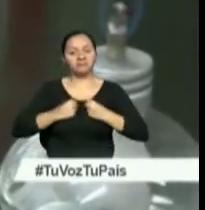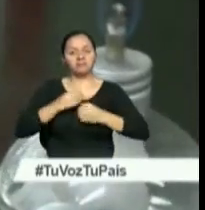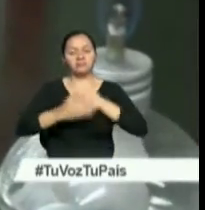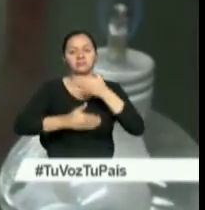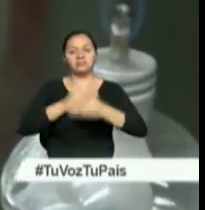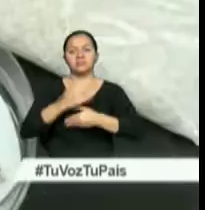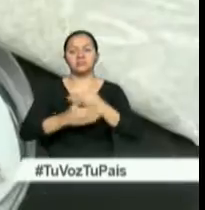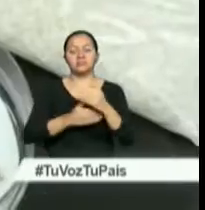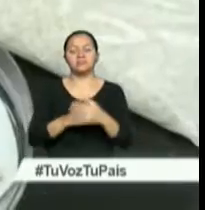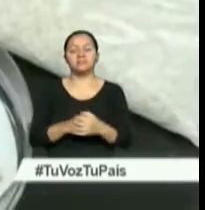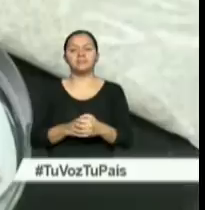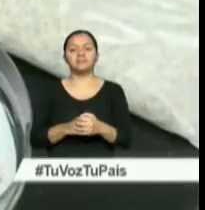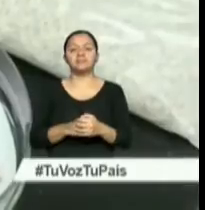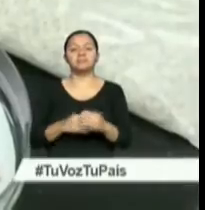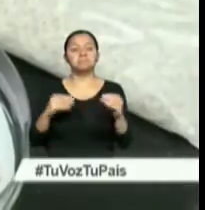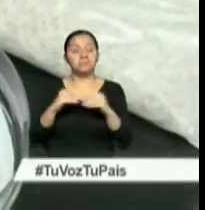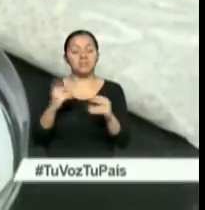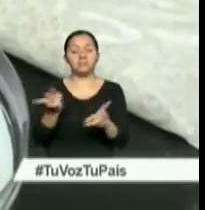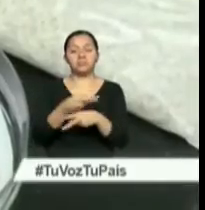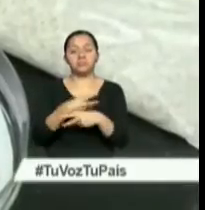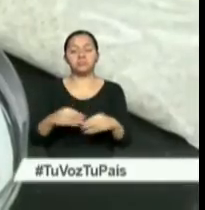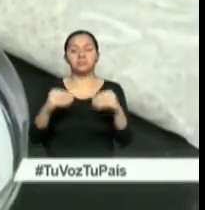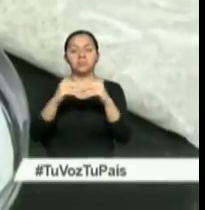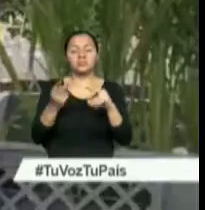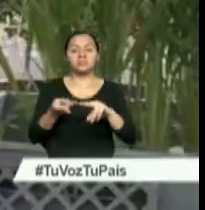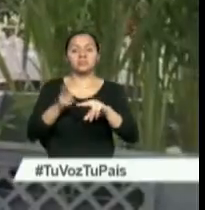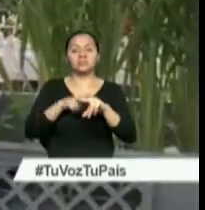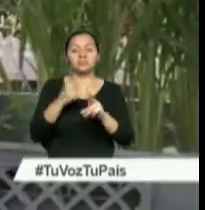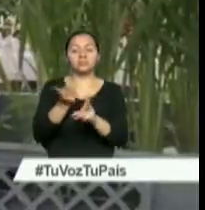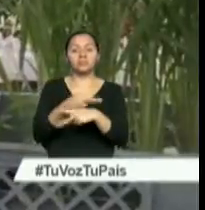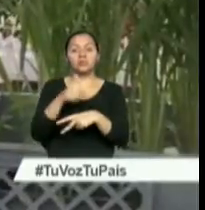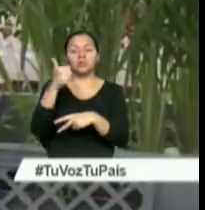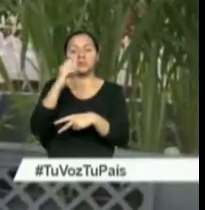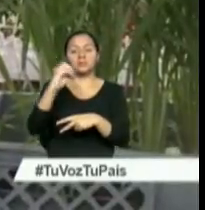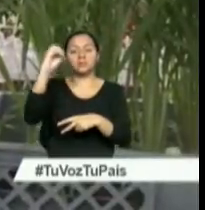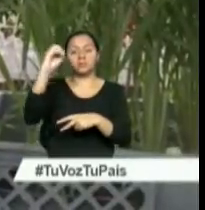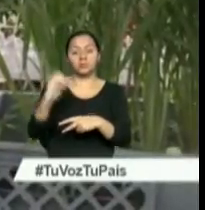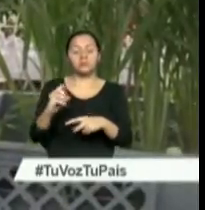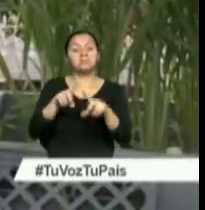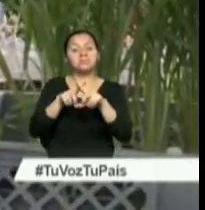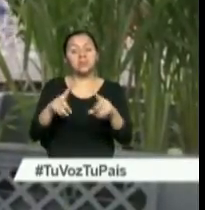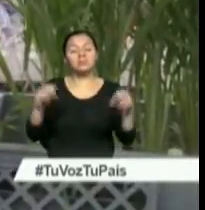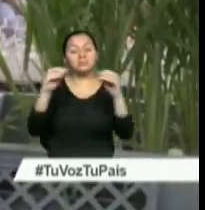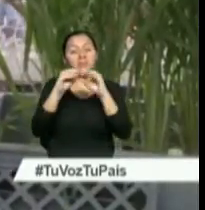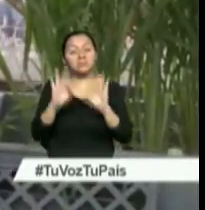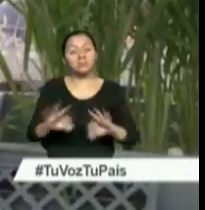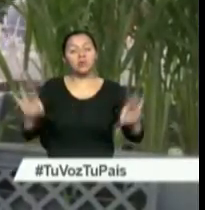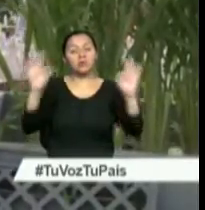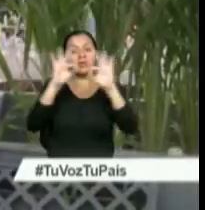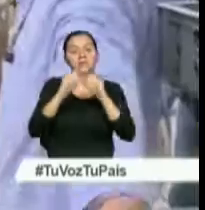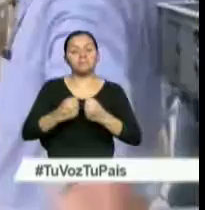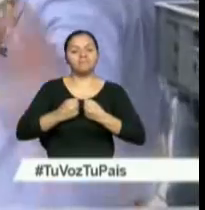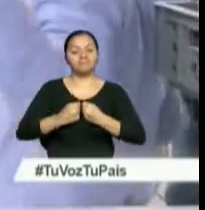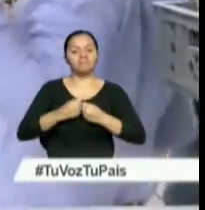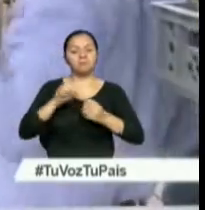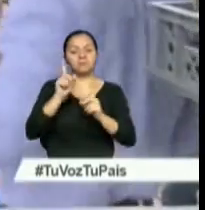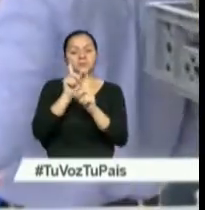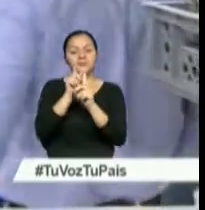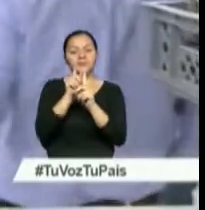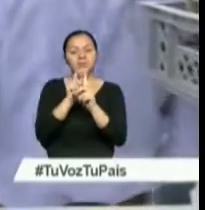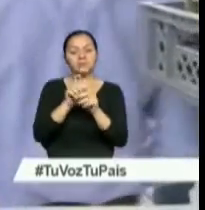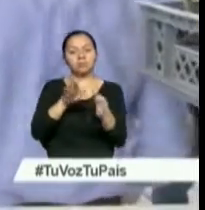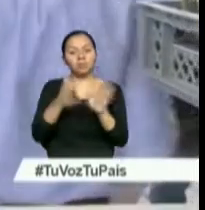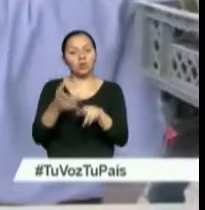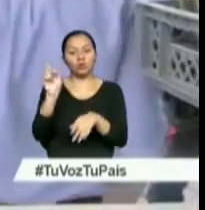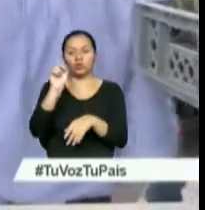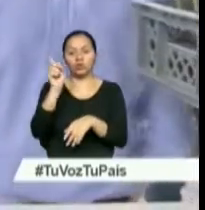plagas, mayor productividad que permite aumentar su producción en un 10%, pero lo más importante es la resistencia de las plagas y